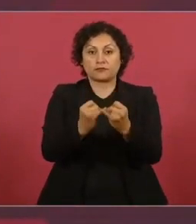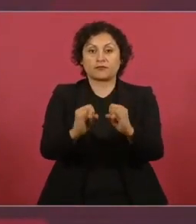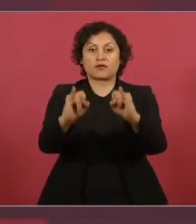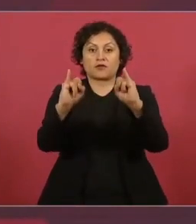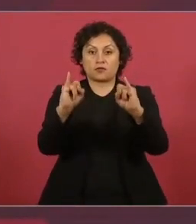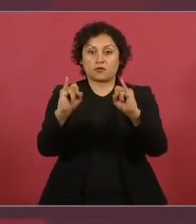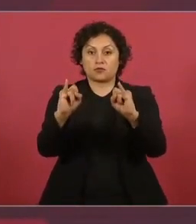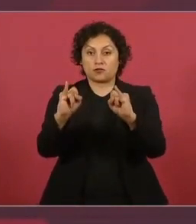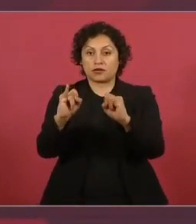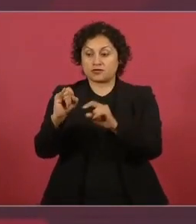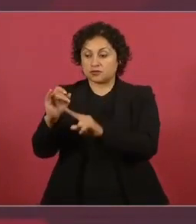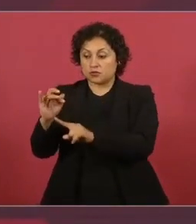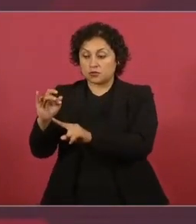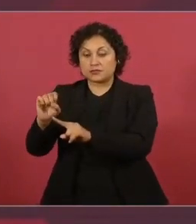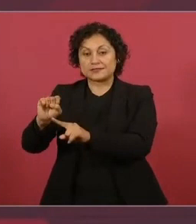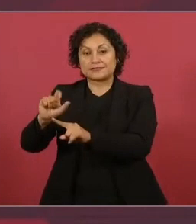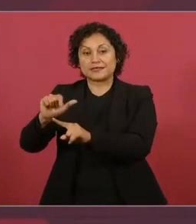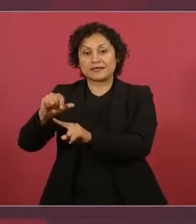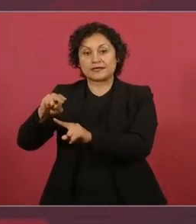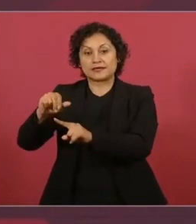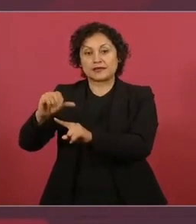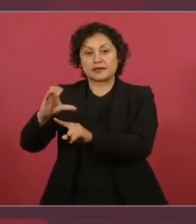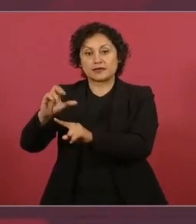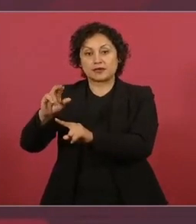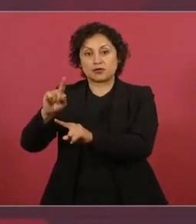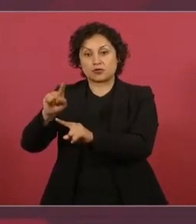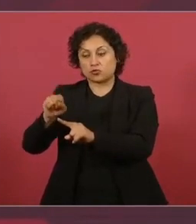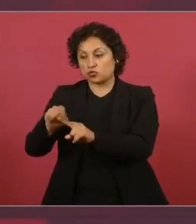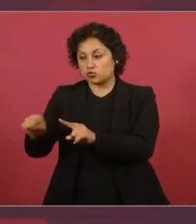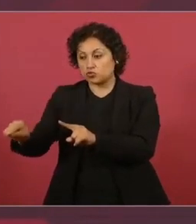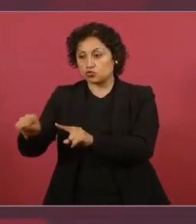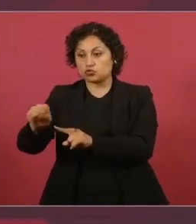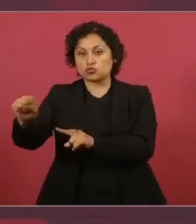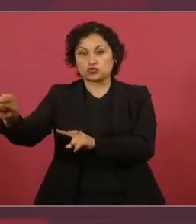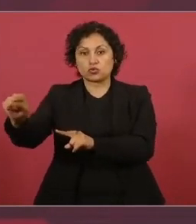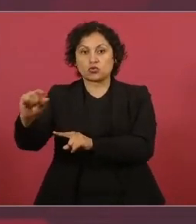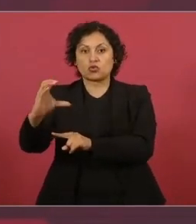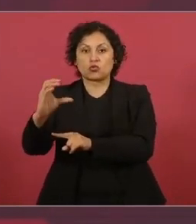Salina Cruz a Coatzacoalcos el del Istmo